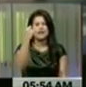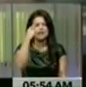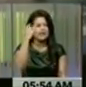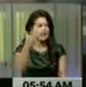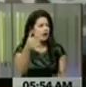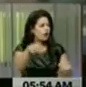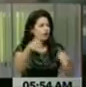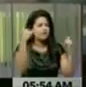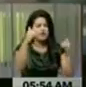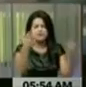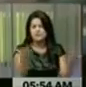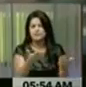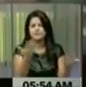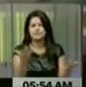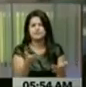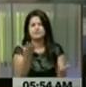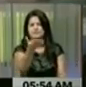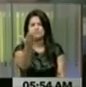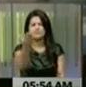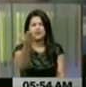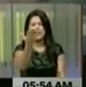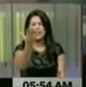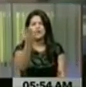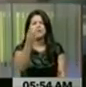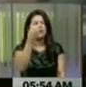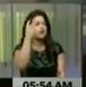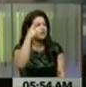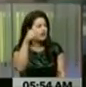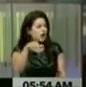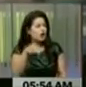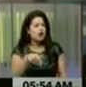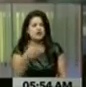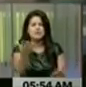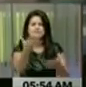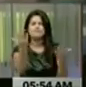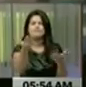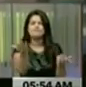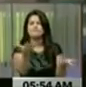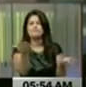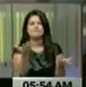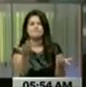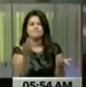de la... bueno... en el día...